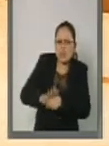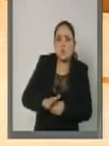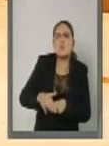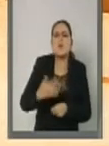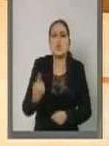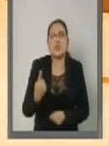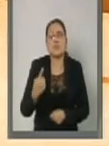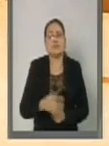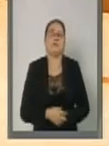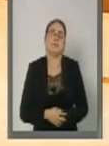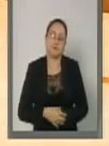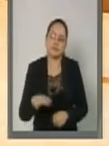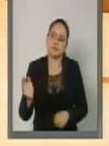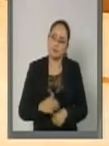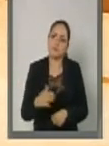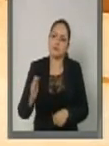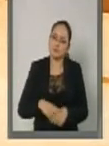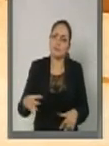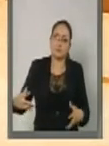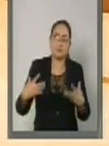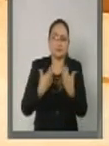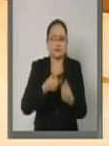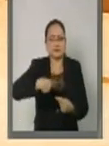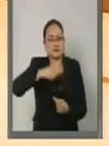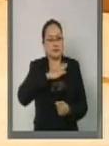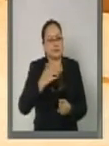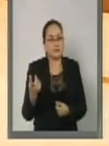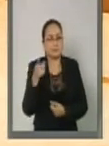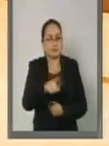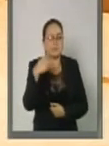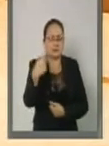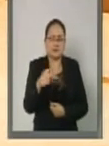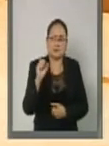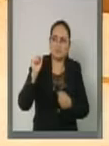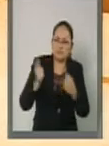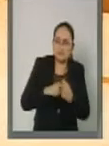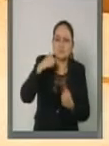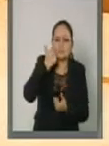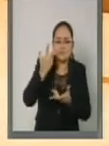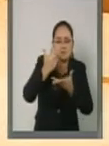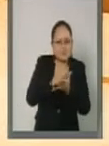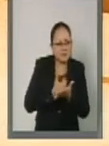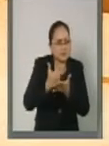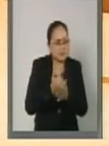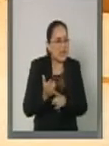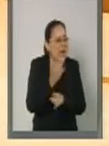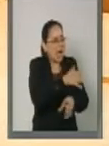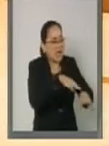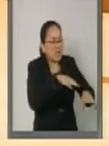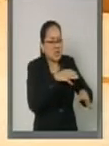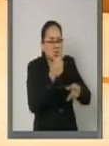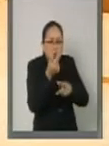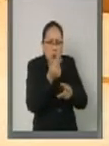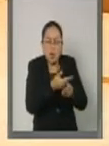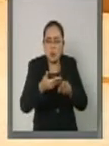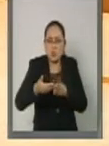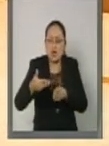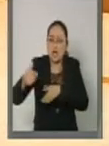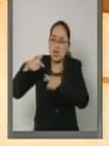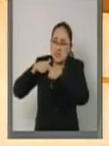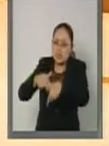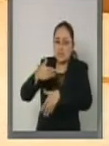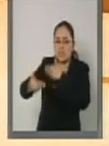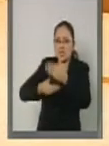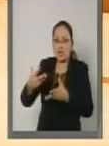los años adicionales que vivirá les impone la necesidad de un ingreso estable y, por otro, el periodo de vida productiva